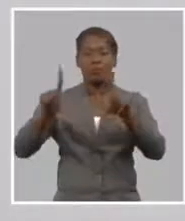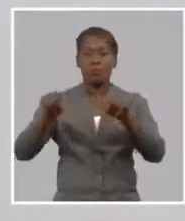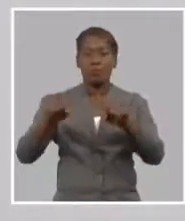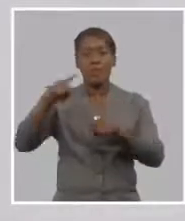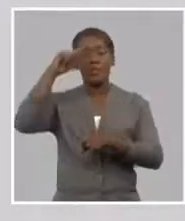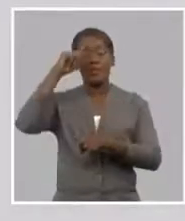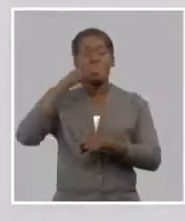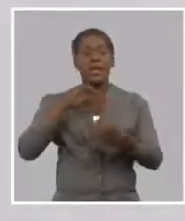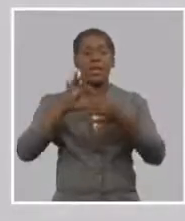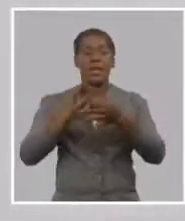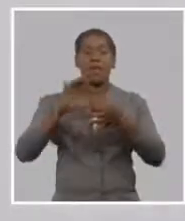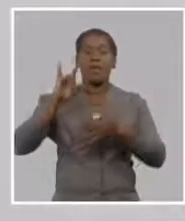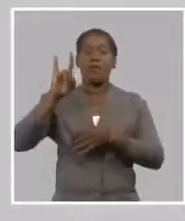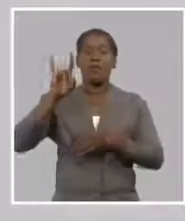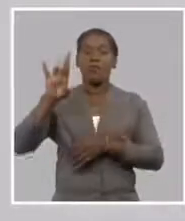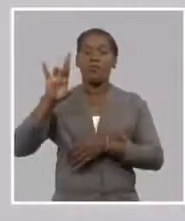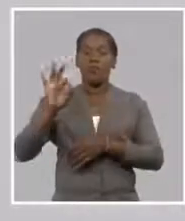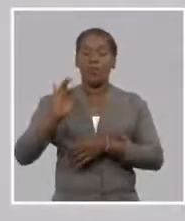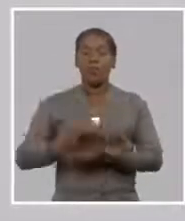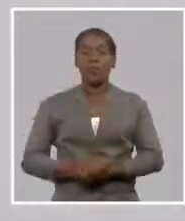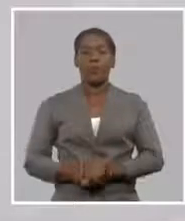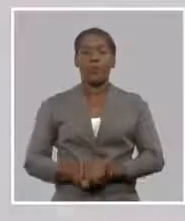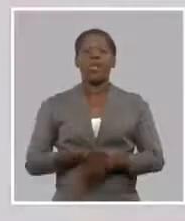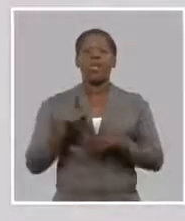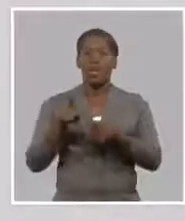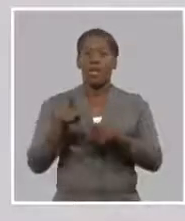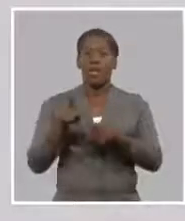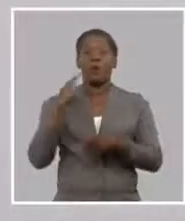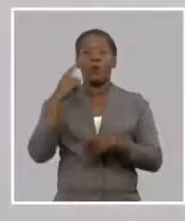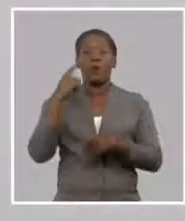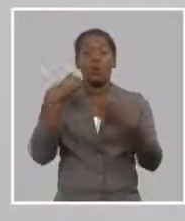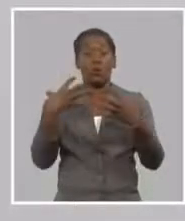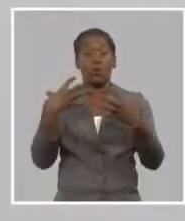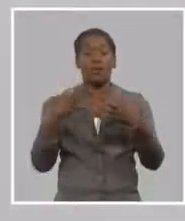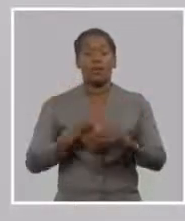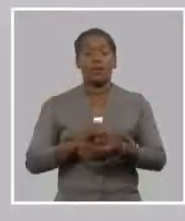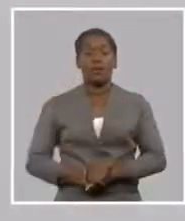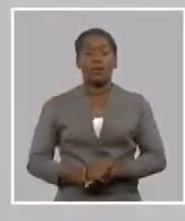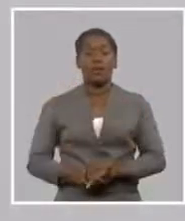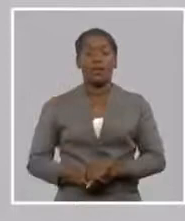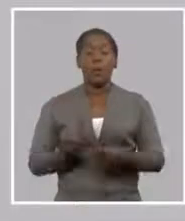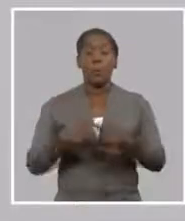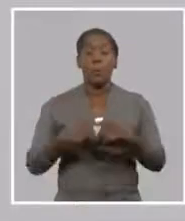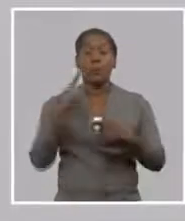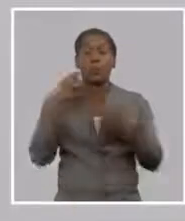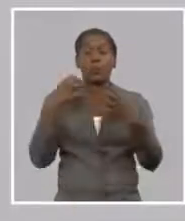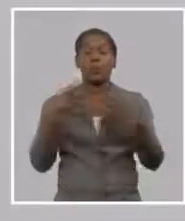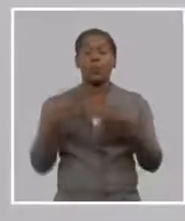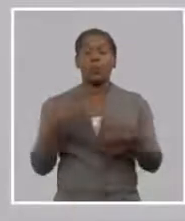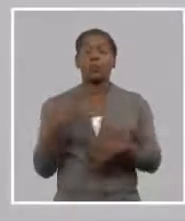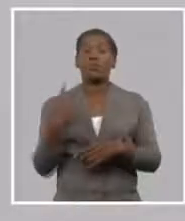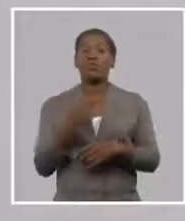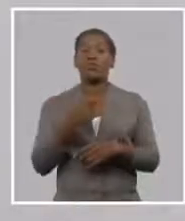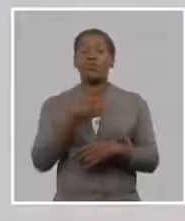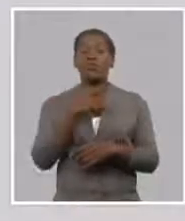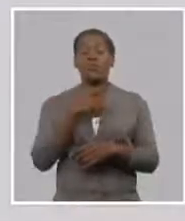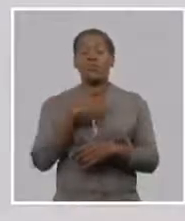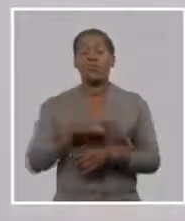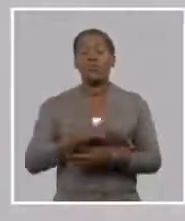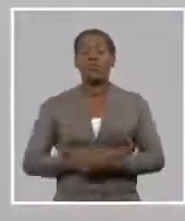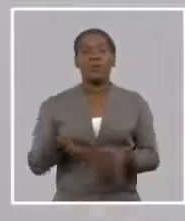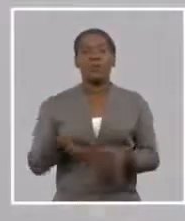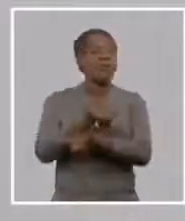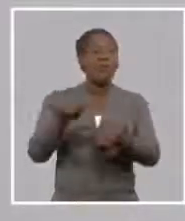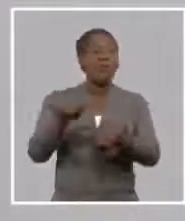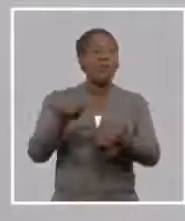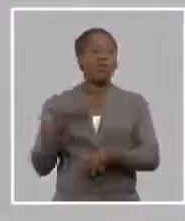seguro es totalmente digamos el seguro agrícola es muy sinestrado por lo que dije anteriormente no tenemos reaseguro internacional para